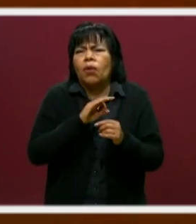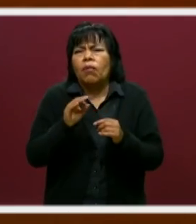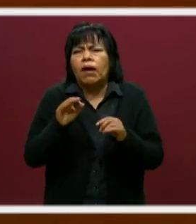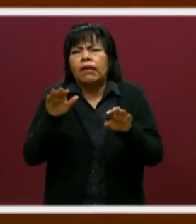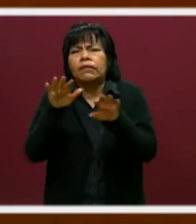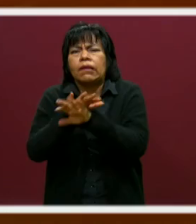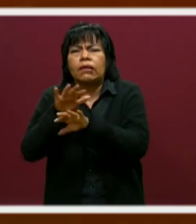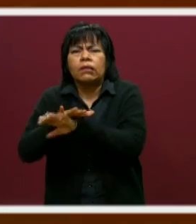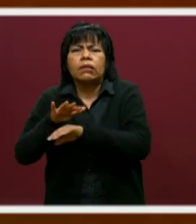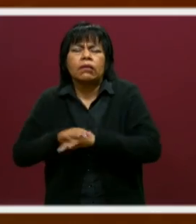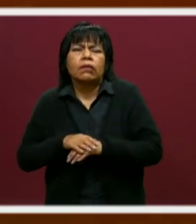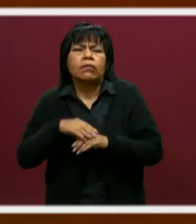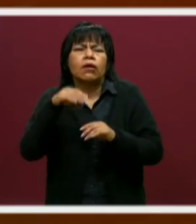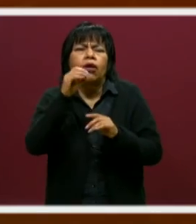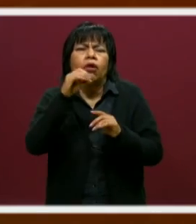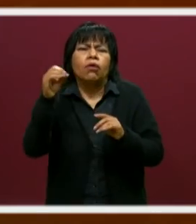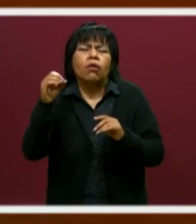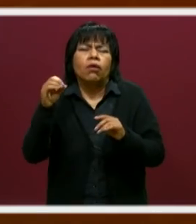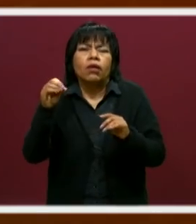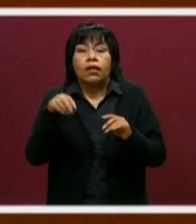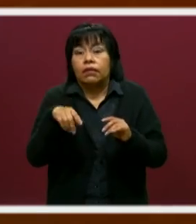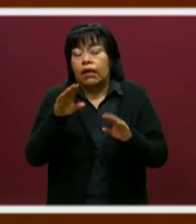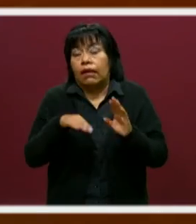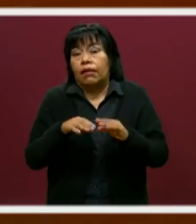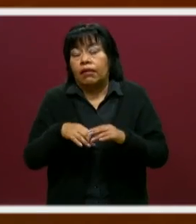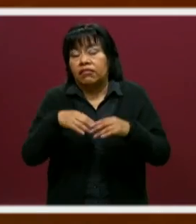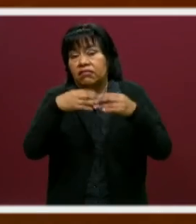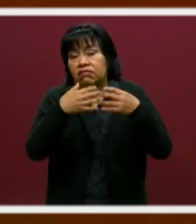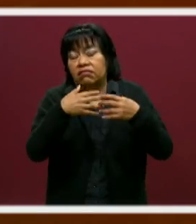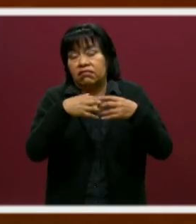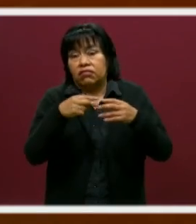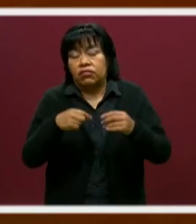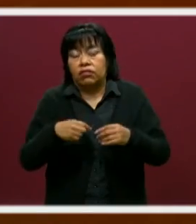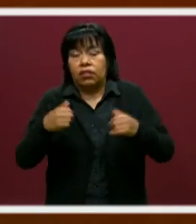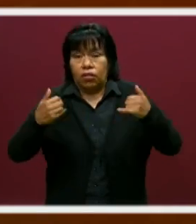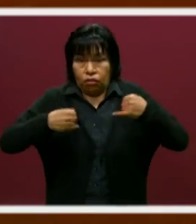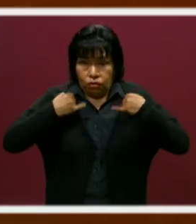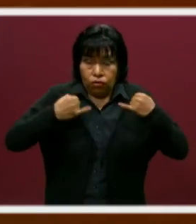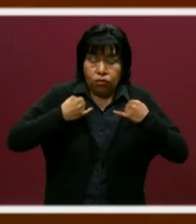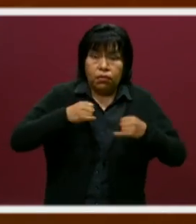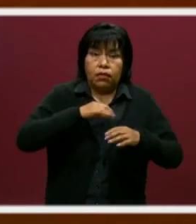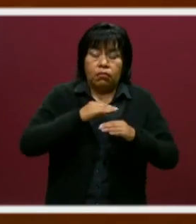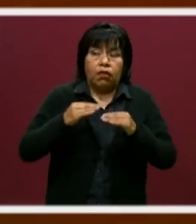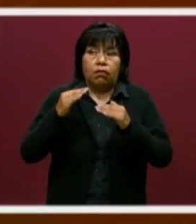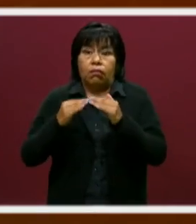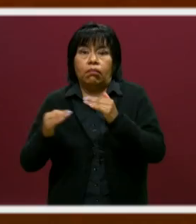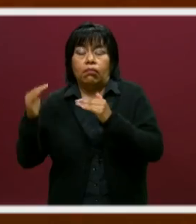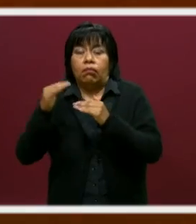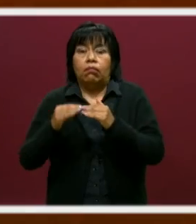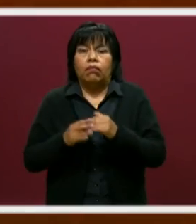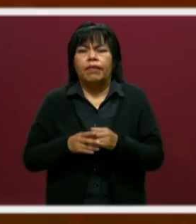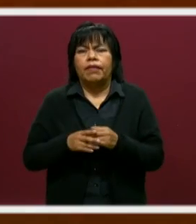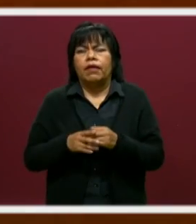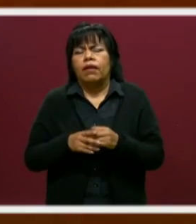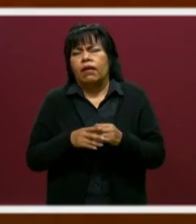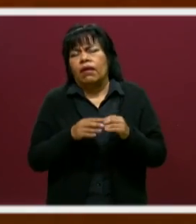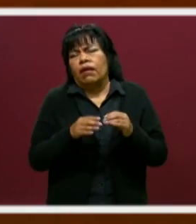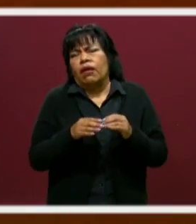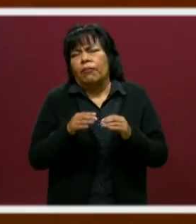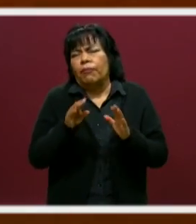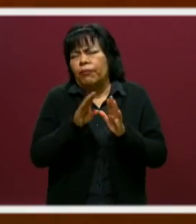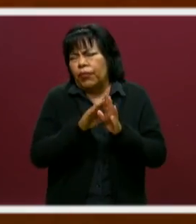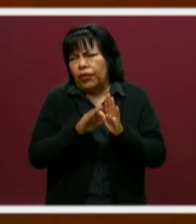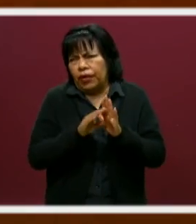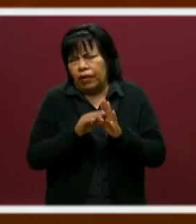cambiar, sí, un proceso en general, en la parte industrial, donde los chicos puedan también escalar de laboratorio a la parte de